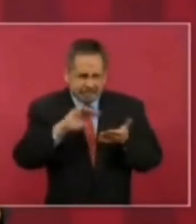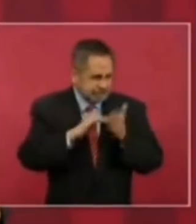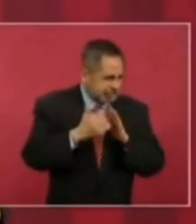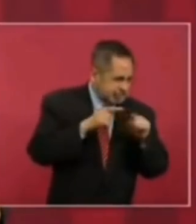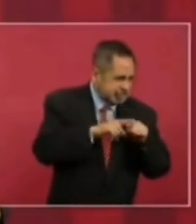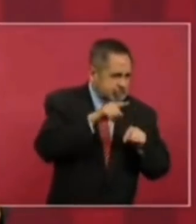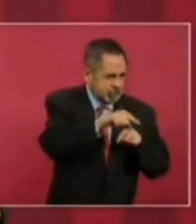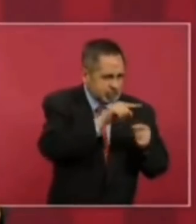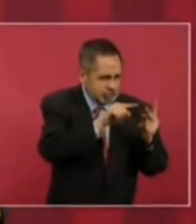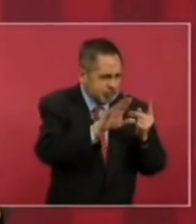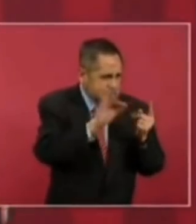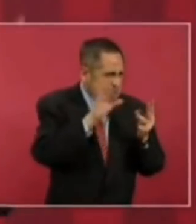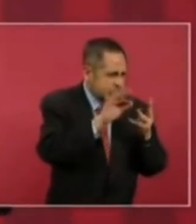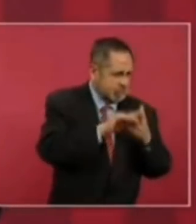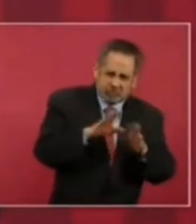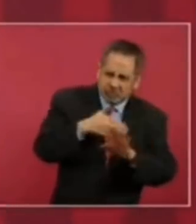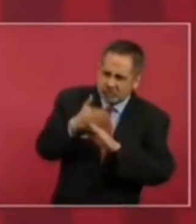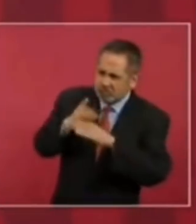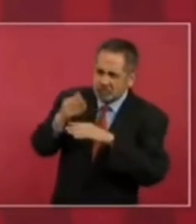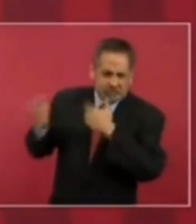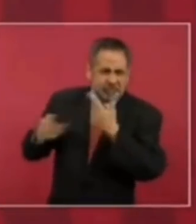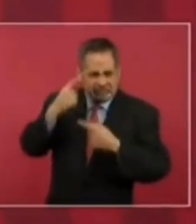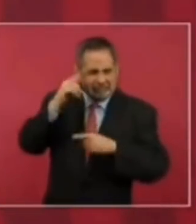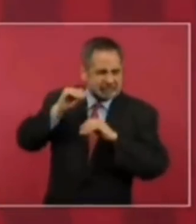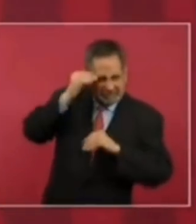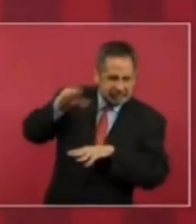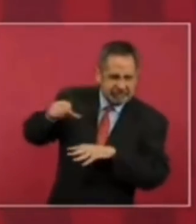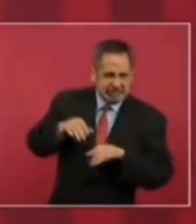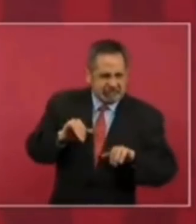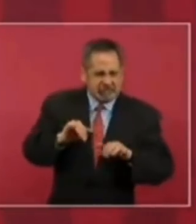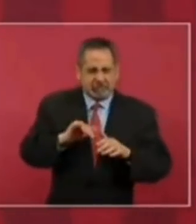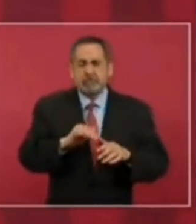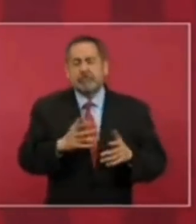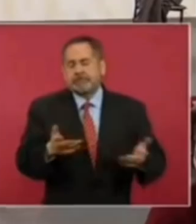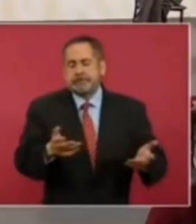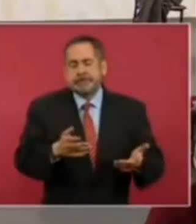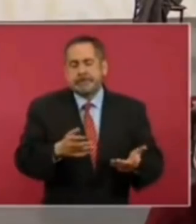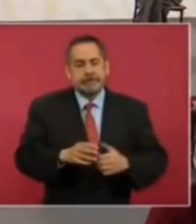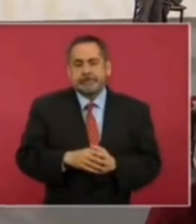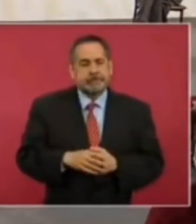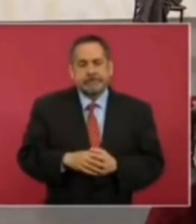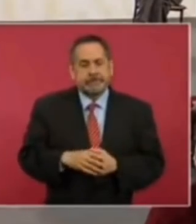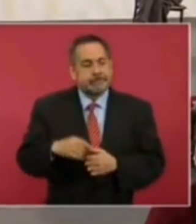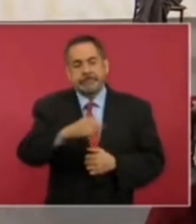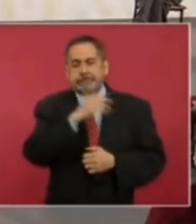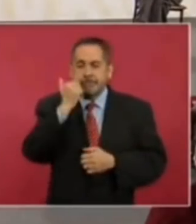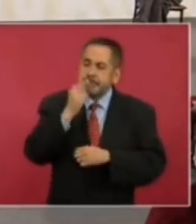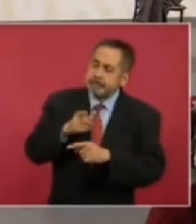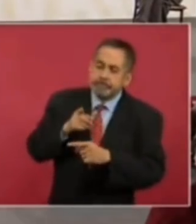mediática golpista, de debilitamiento